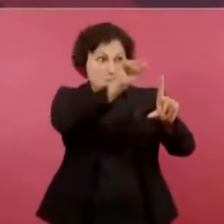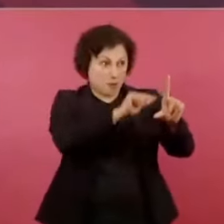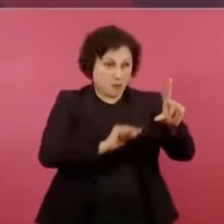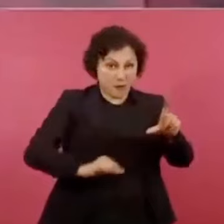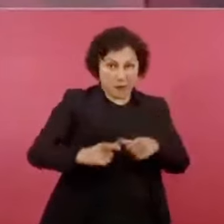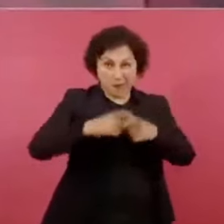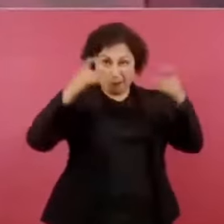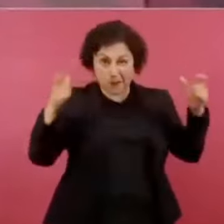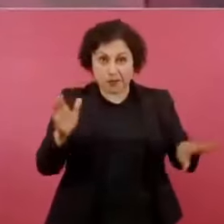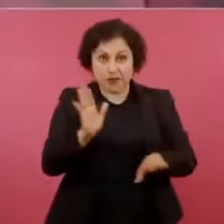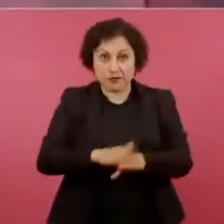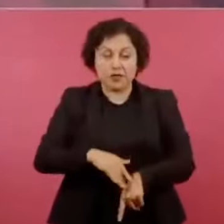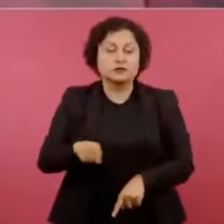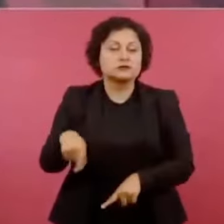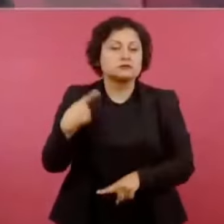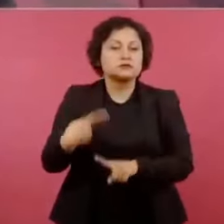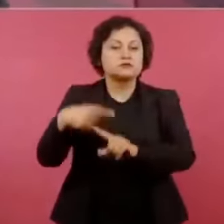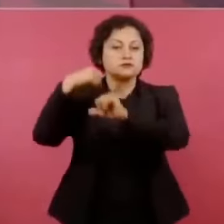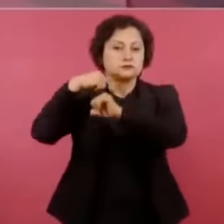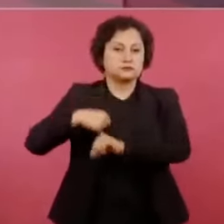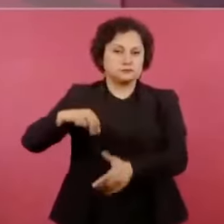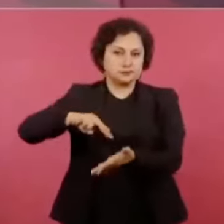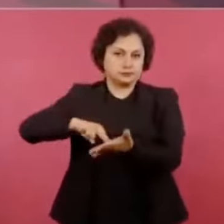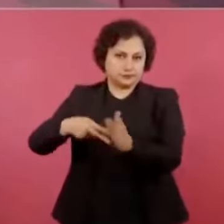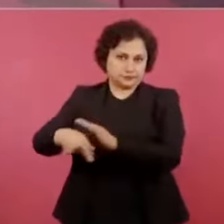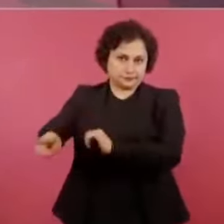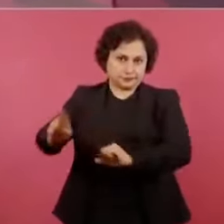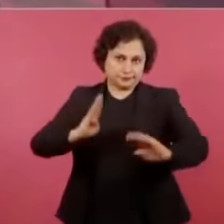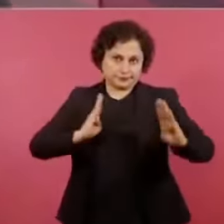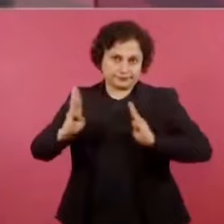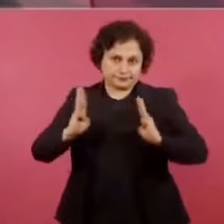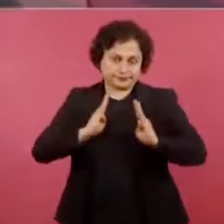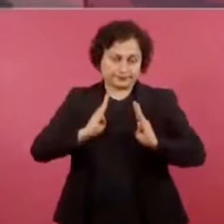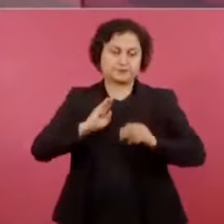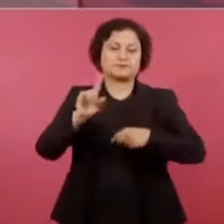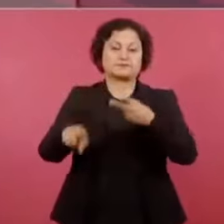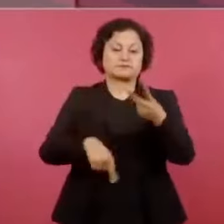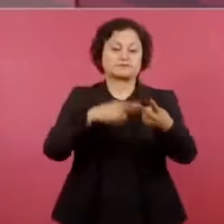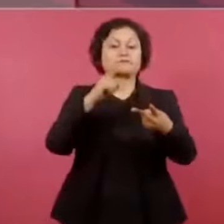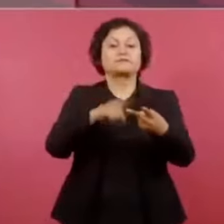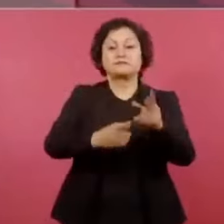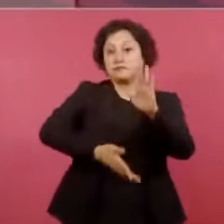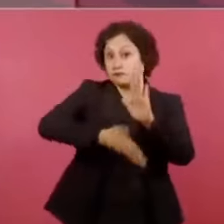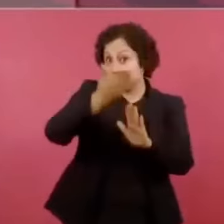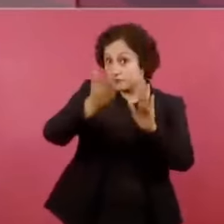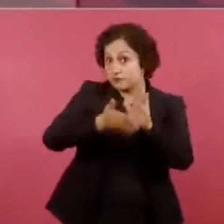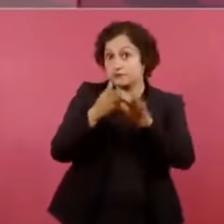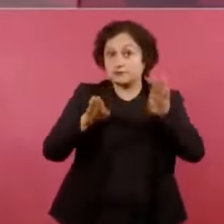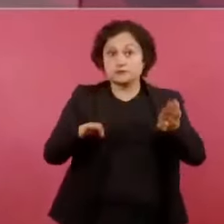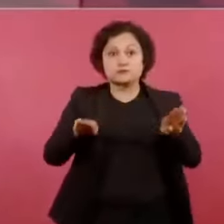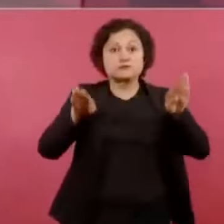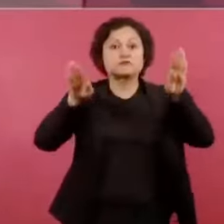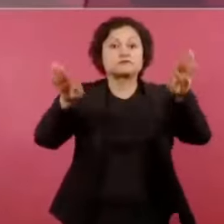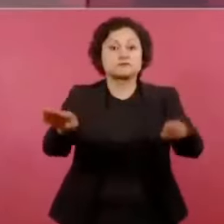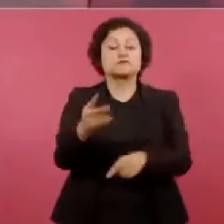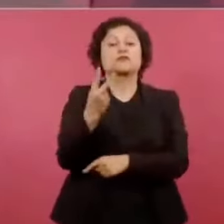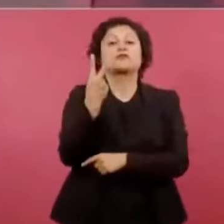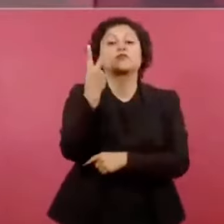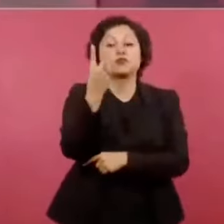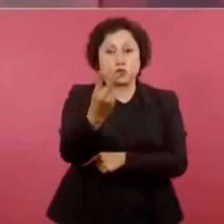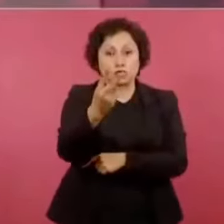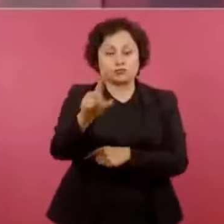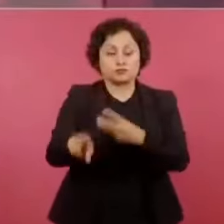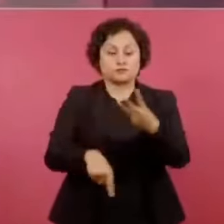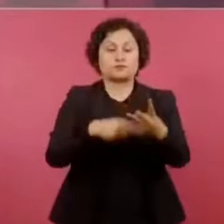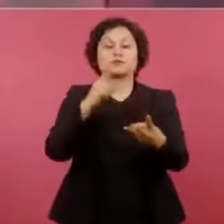En construcción de dos aeropuertos internacionales, en la remodelación y operación